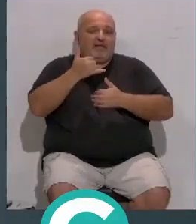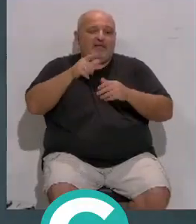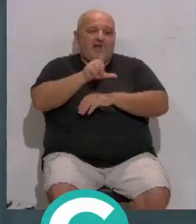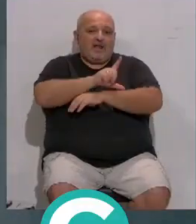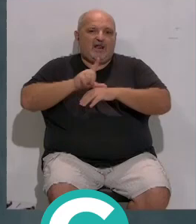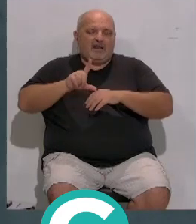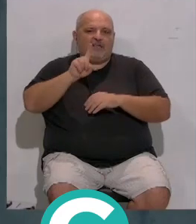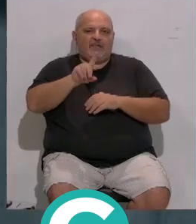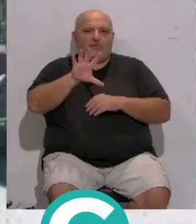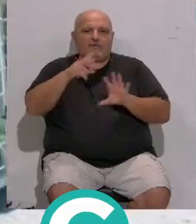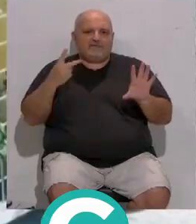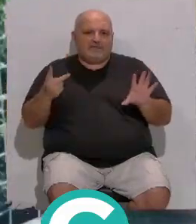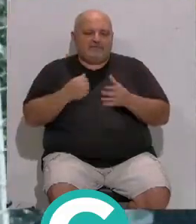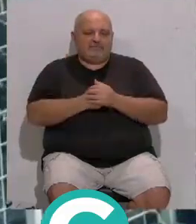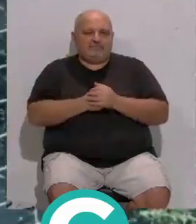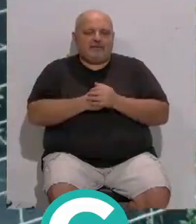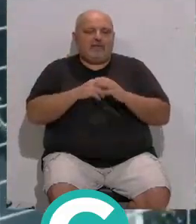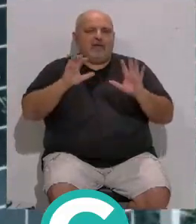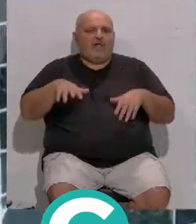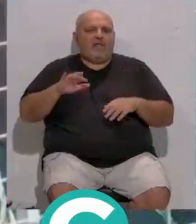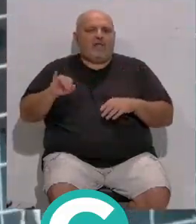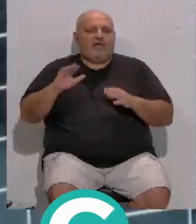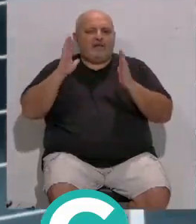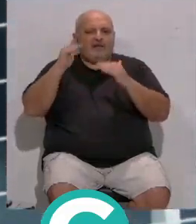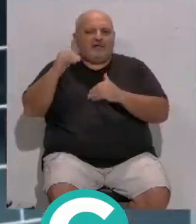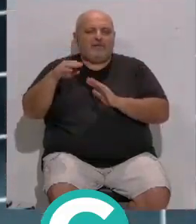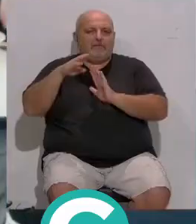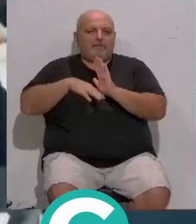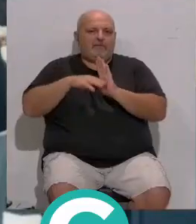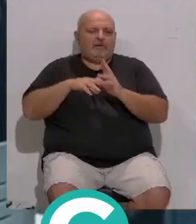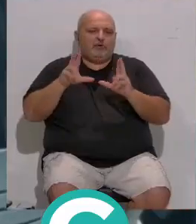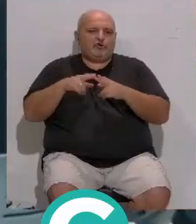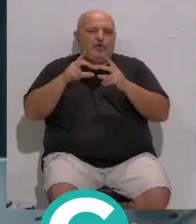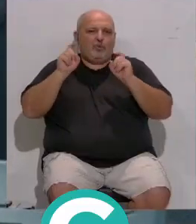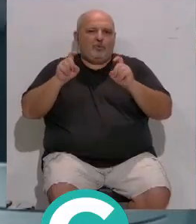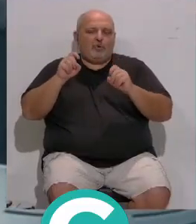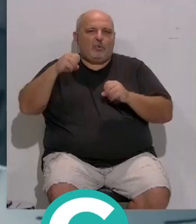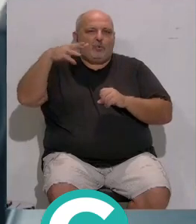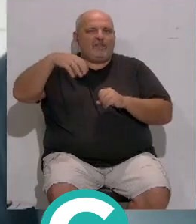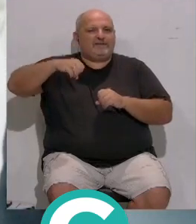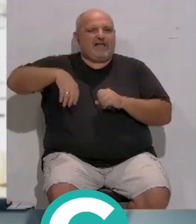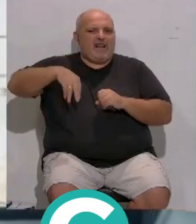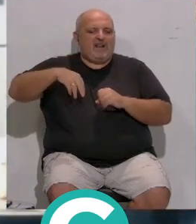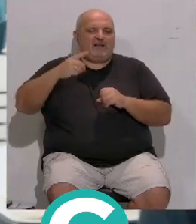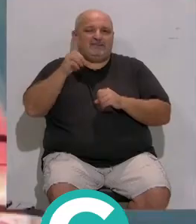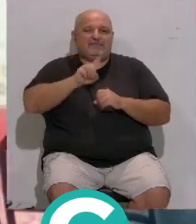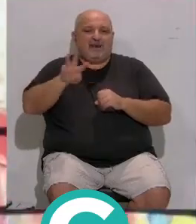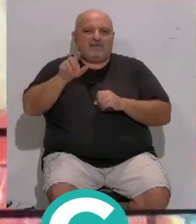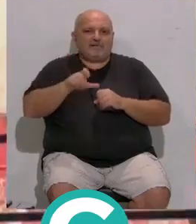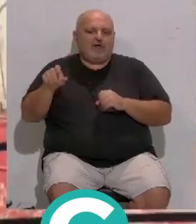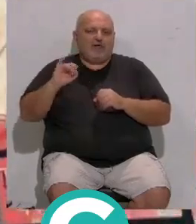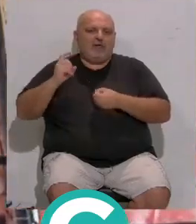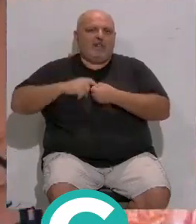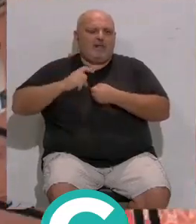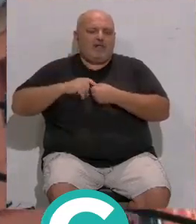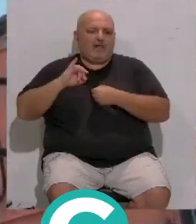a 157. En Cádiz se centra en el programa socioeducativo Luz y Sal... ...en donde 13 personas han